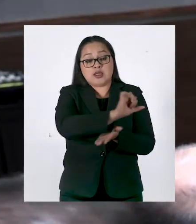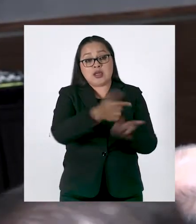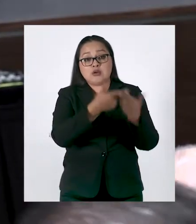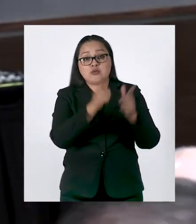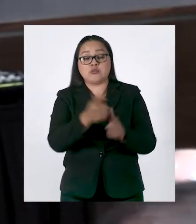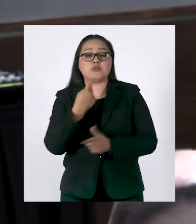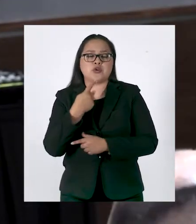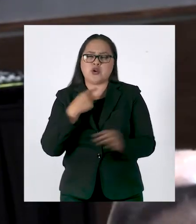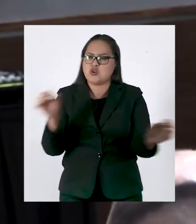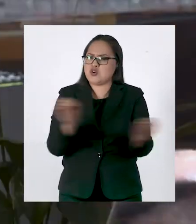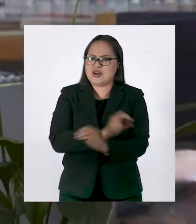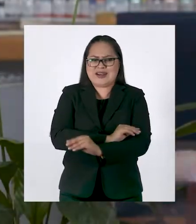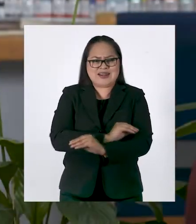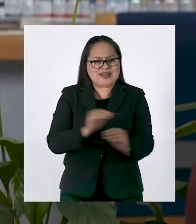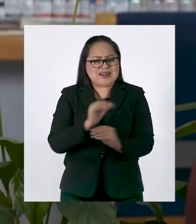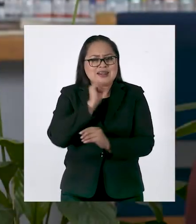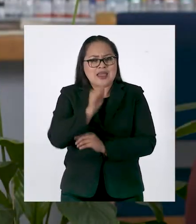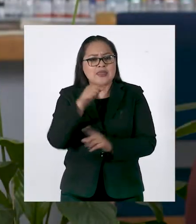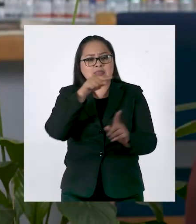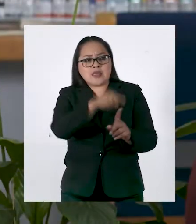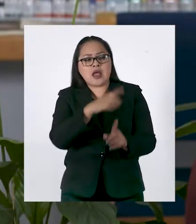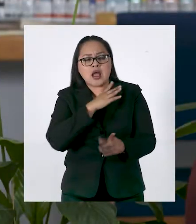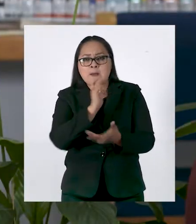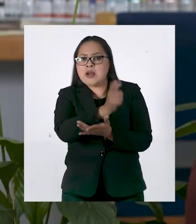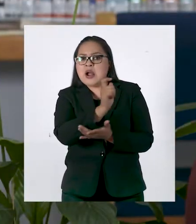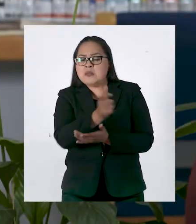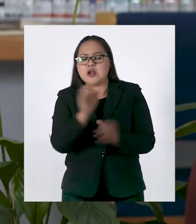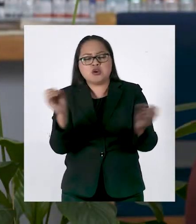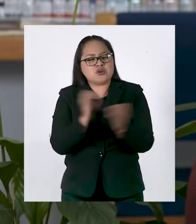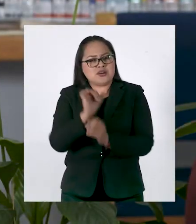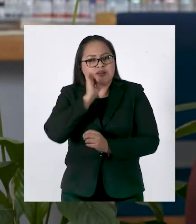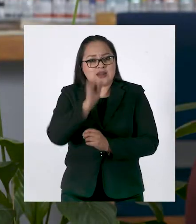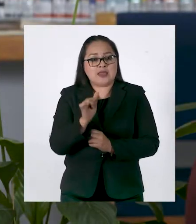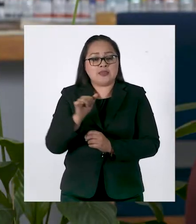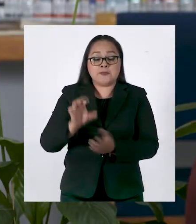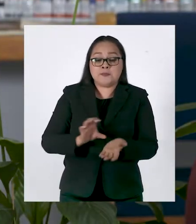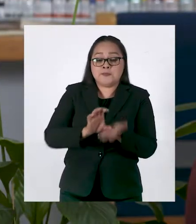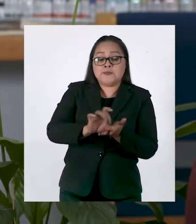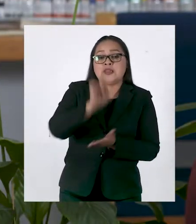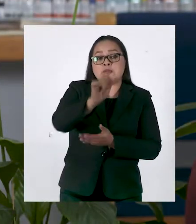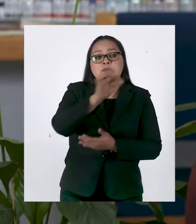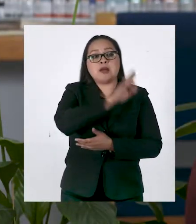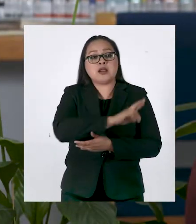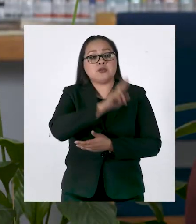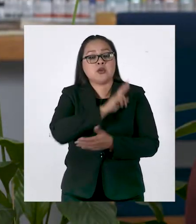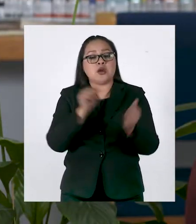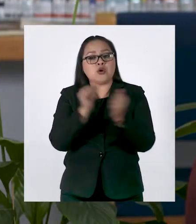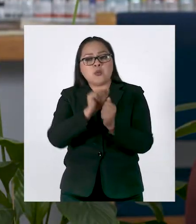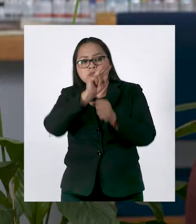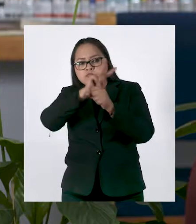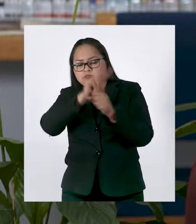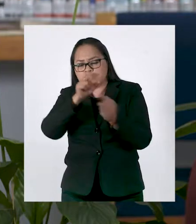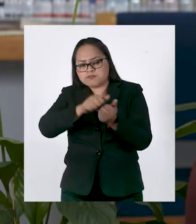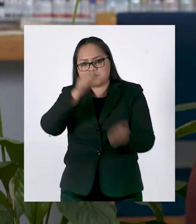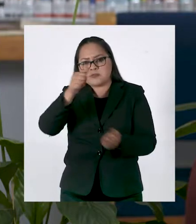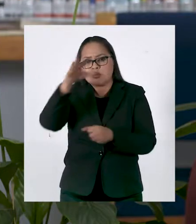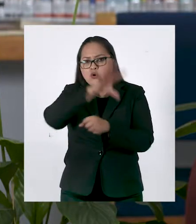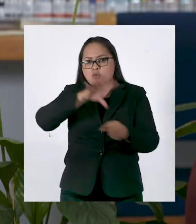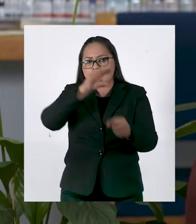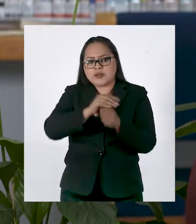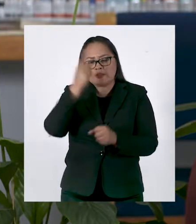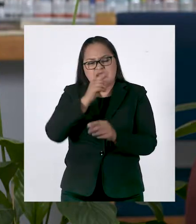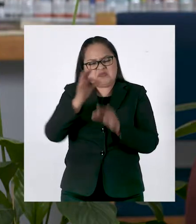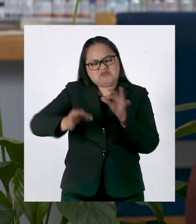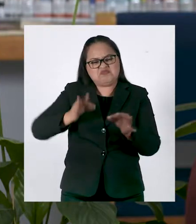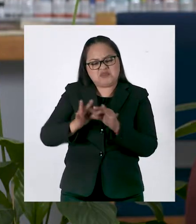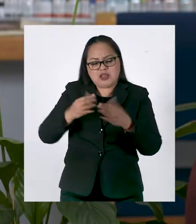decir cero financiamiento público a partidos políticos. Que los partidos políticos le dejen de costar a los mexicanos, que el financiamiento